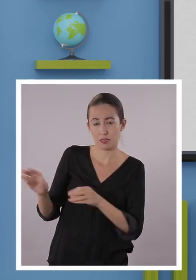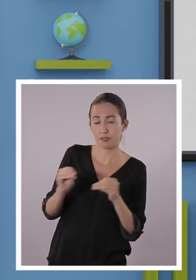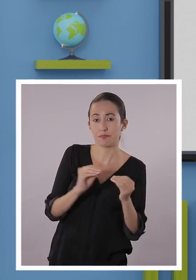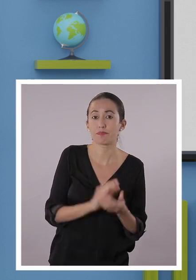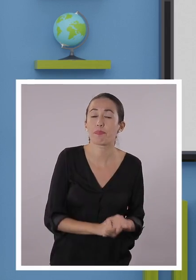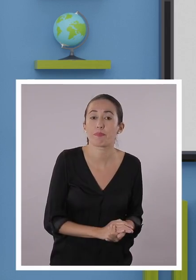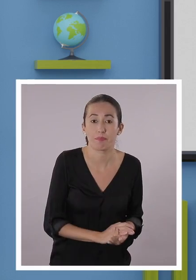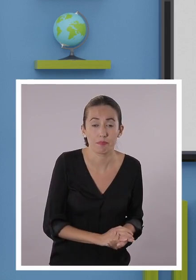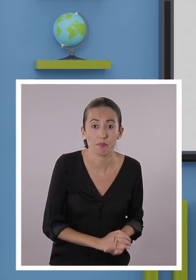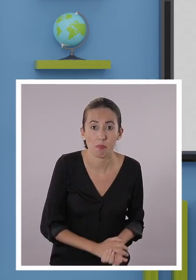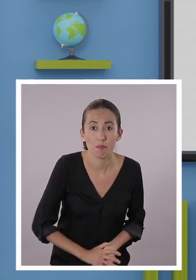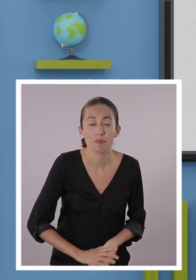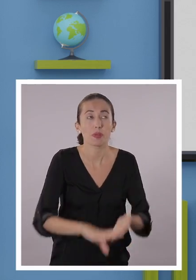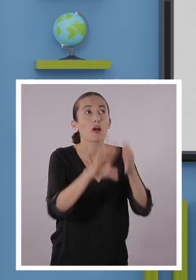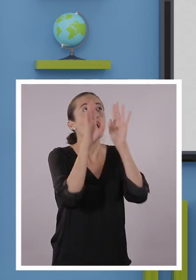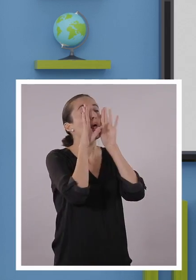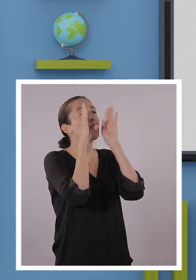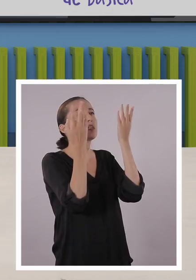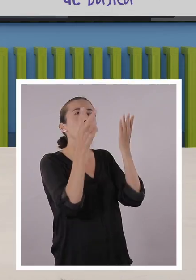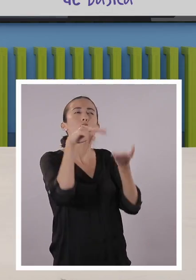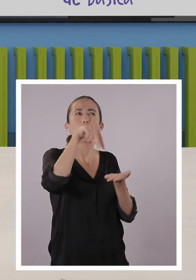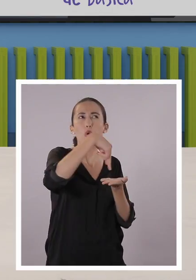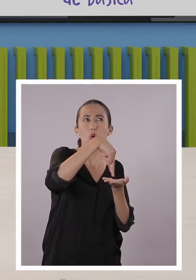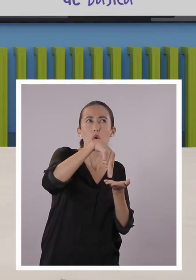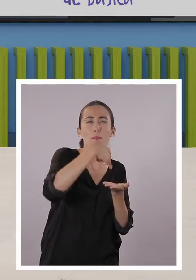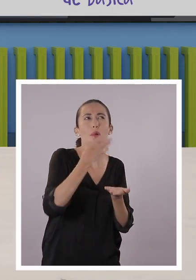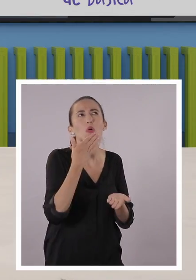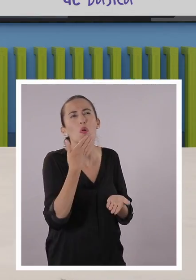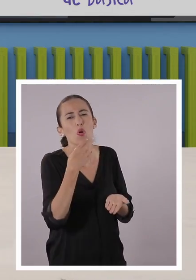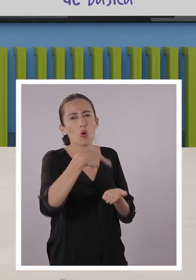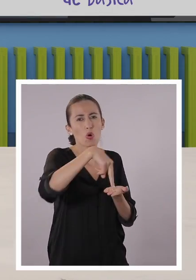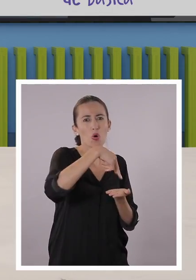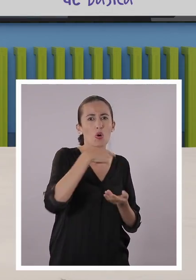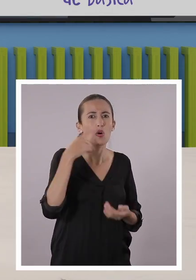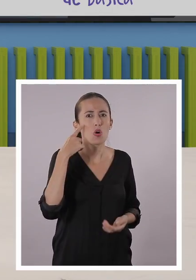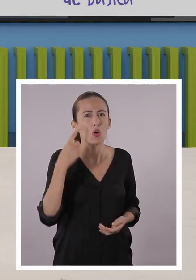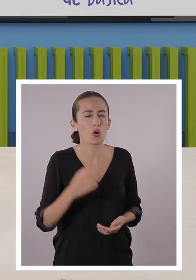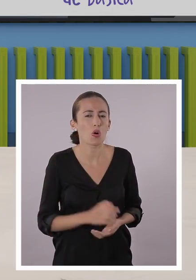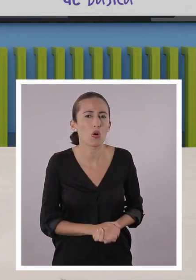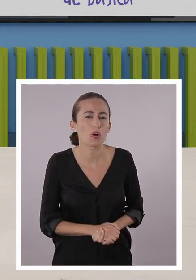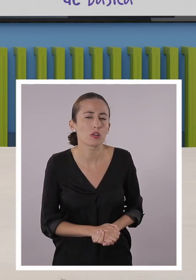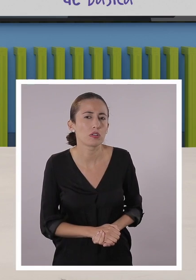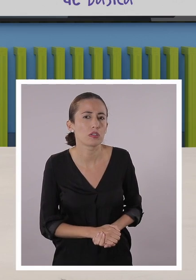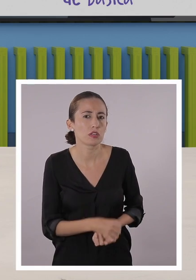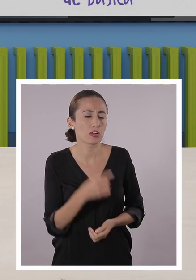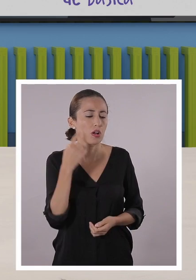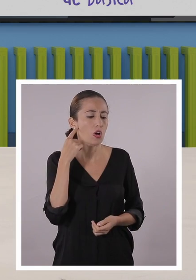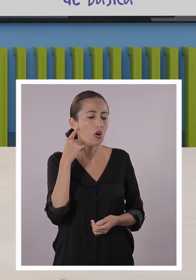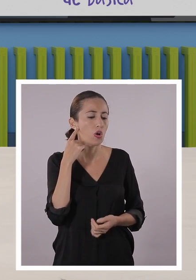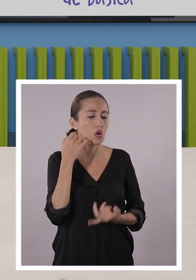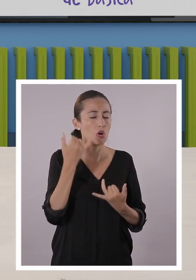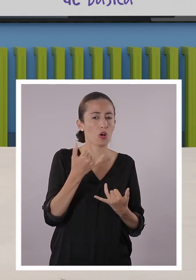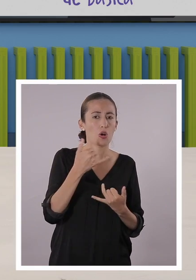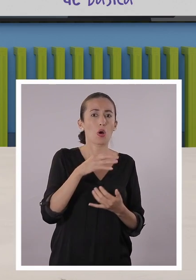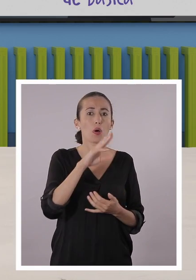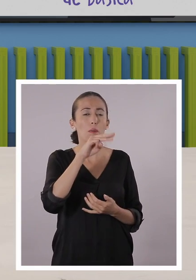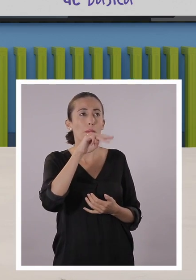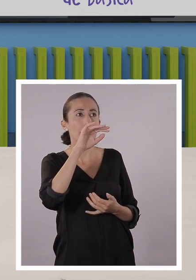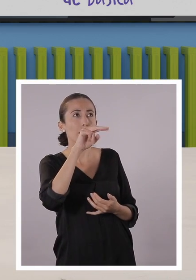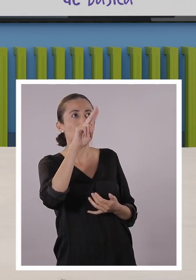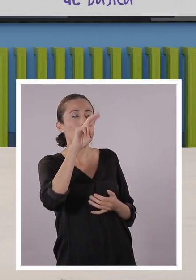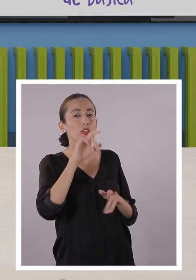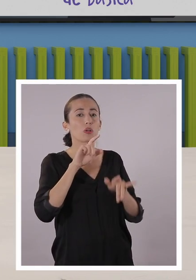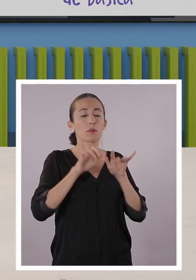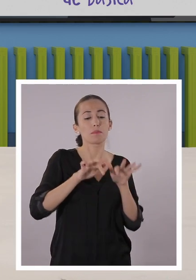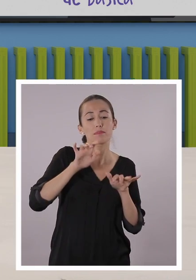un pedacito de un minueto y así lo escuchamos. Sí. Webster, yaño, ayúdanos con un pedacito y un minueto. ¡Claro que sí! ¡Esto es un